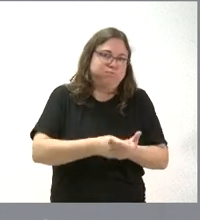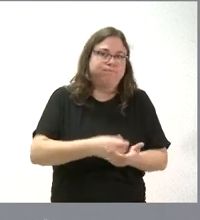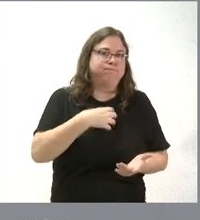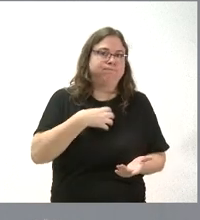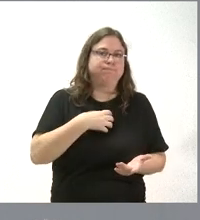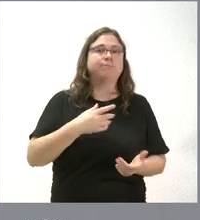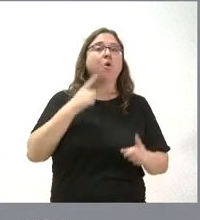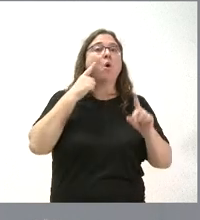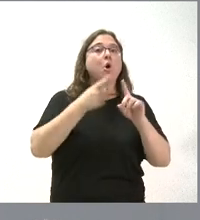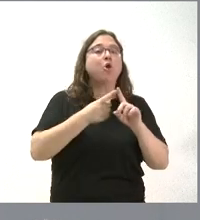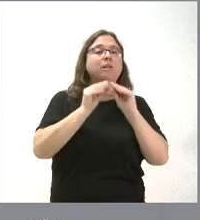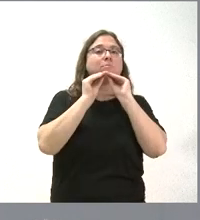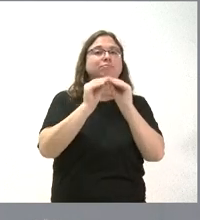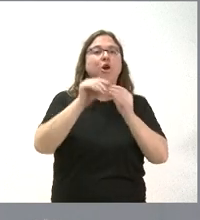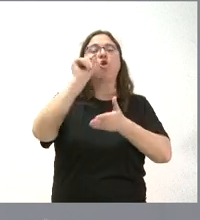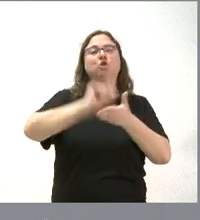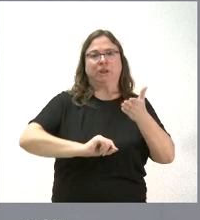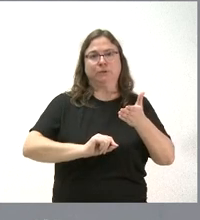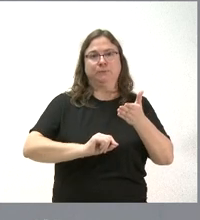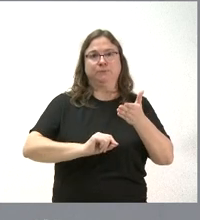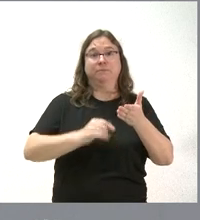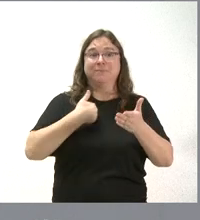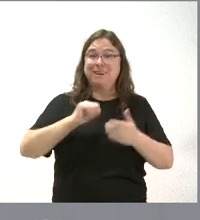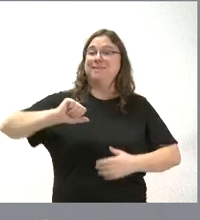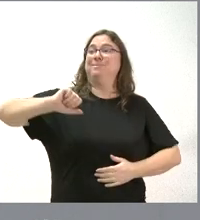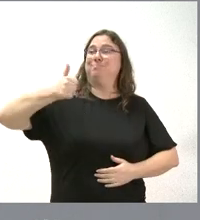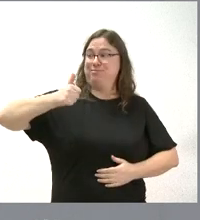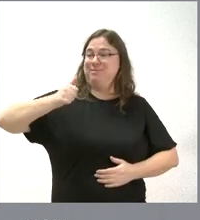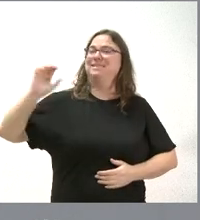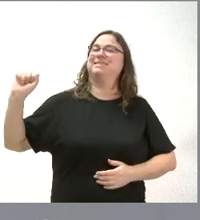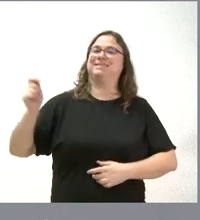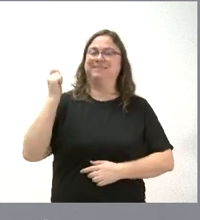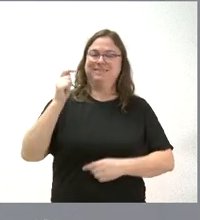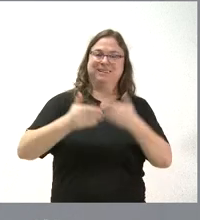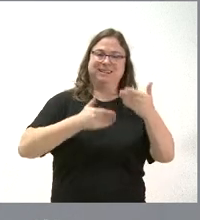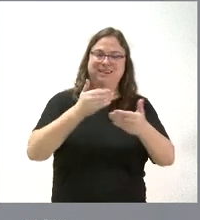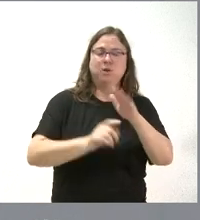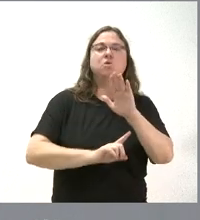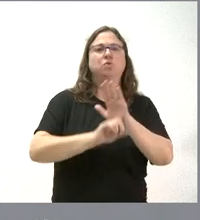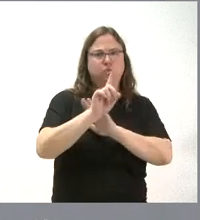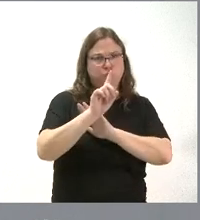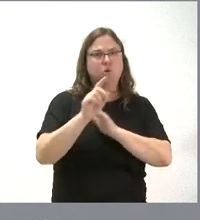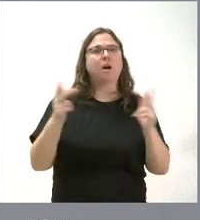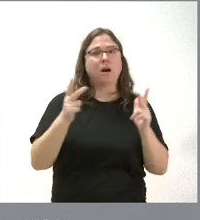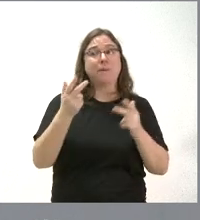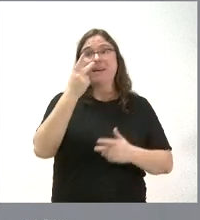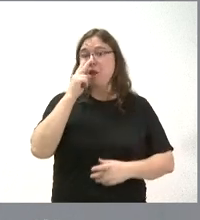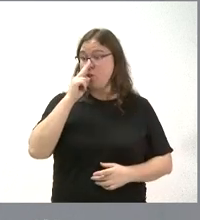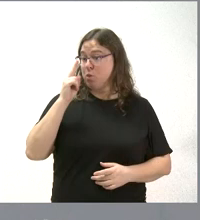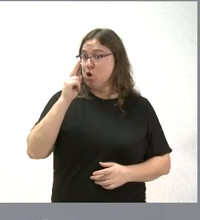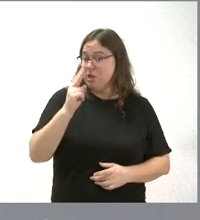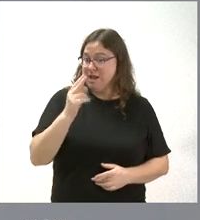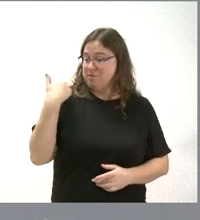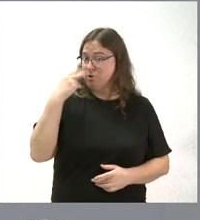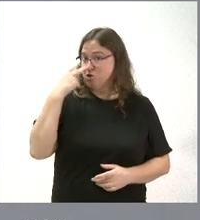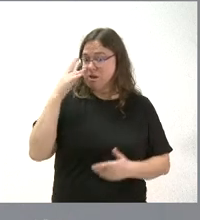este objetivo de llevar a cabo el contrato por el que licitaron y que obtuvieron. Esto ha sido más grave de los dos últimos años a esta parte porque,